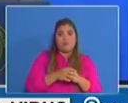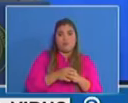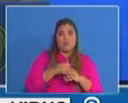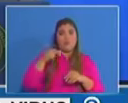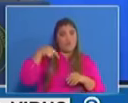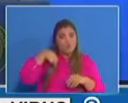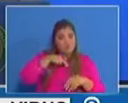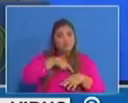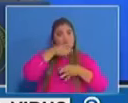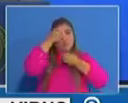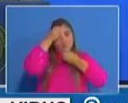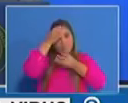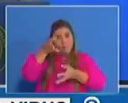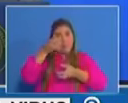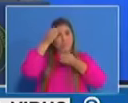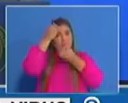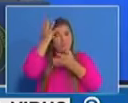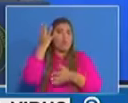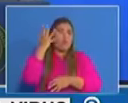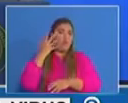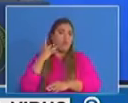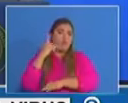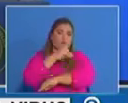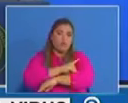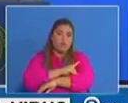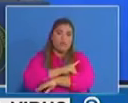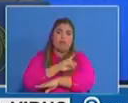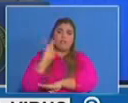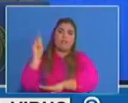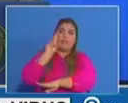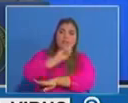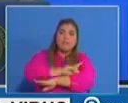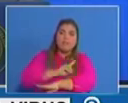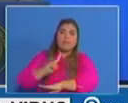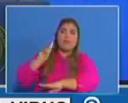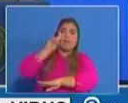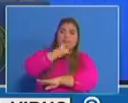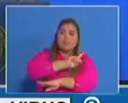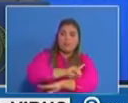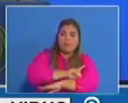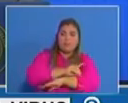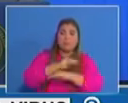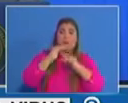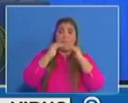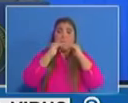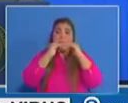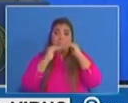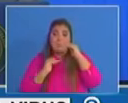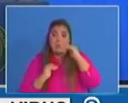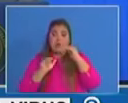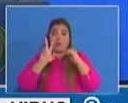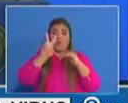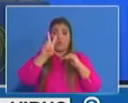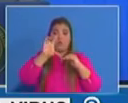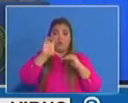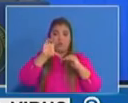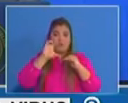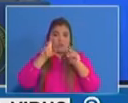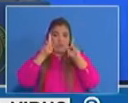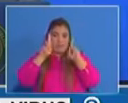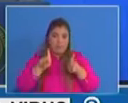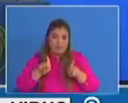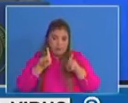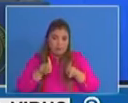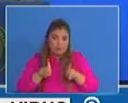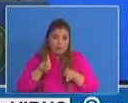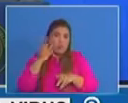reportando donde por día aproximadamente están ocurriendo por debajo de 200 casos nuevos. En